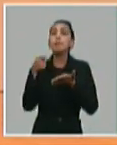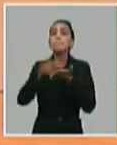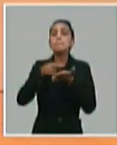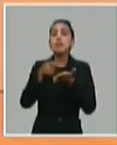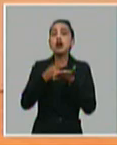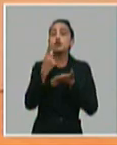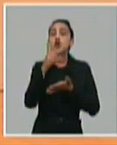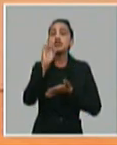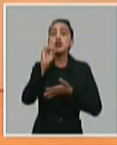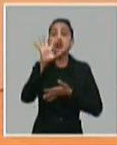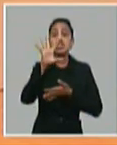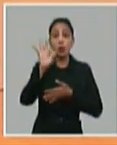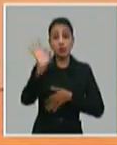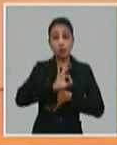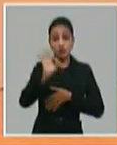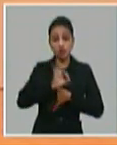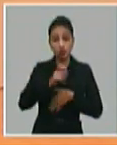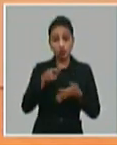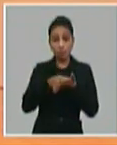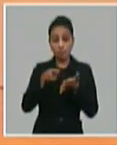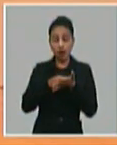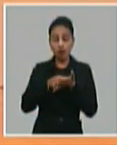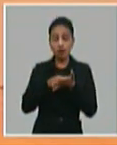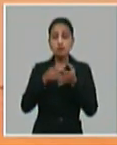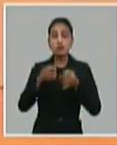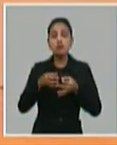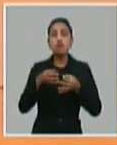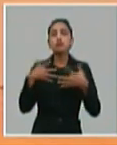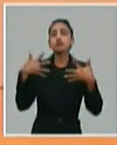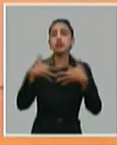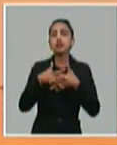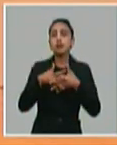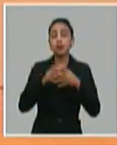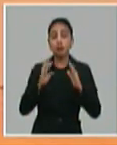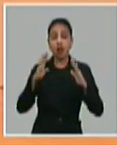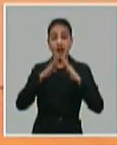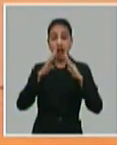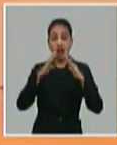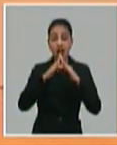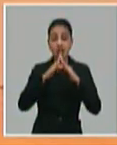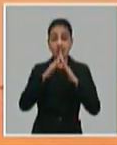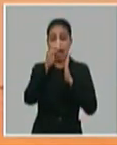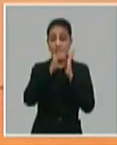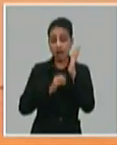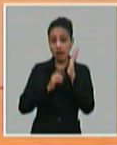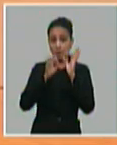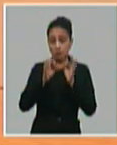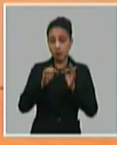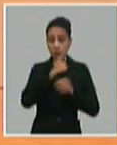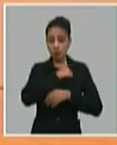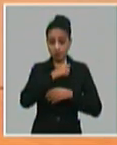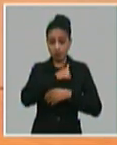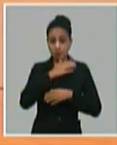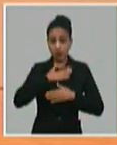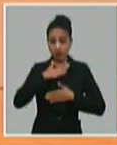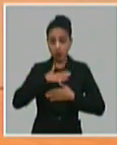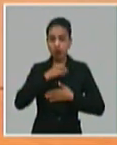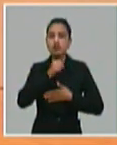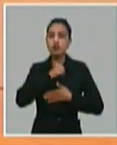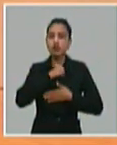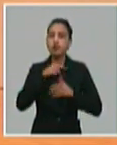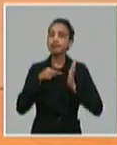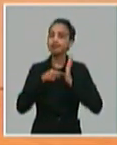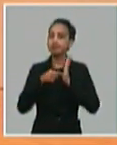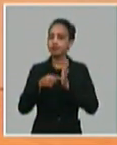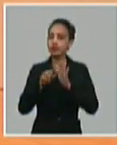un 50%. Y con relación al alojamiento en las casas particulares, nosotros queremos hacer una recomendación